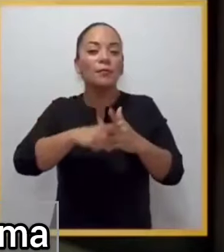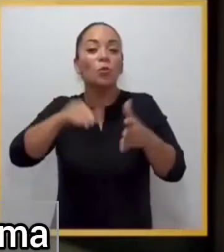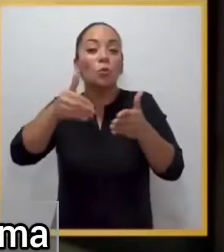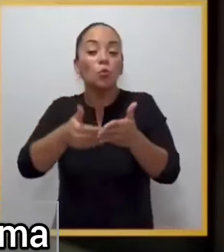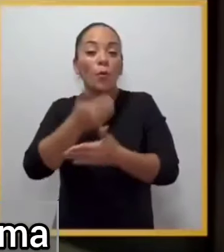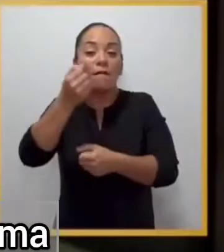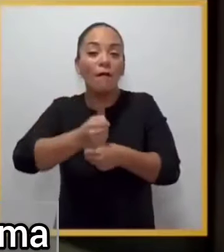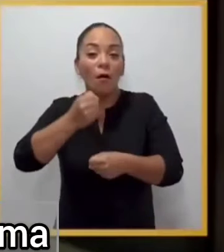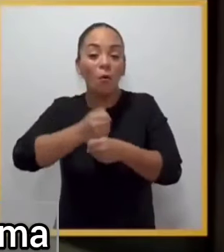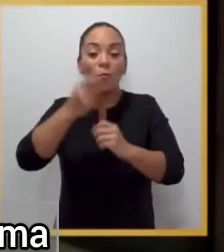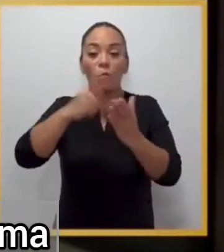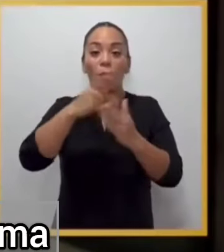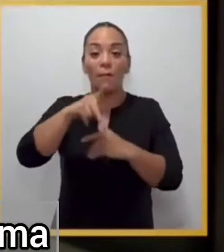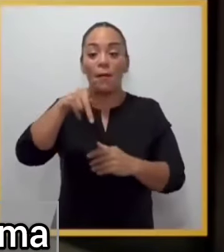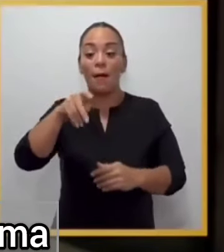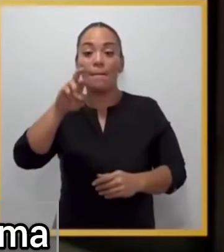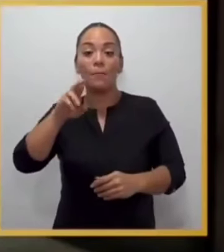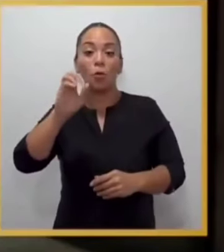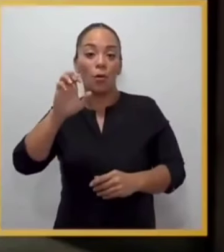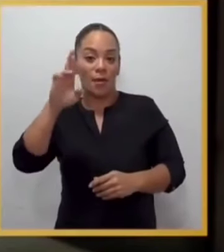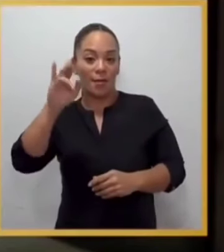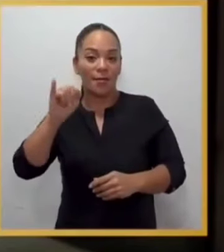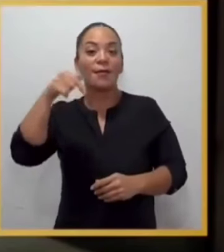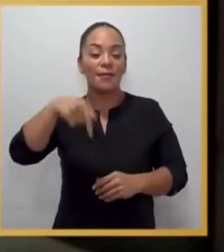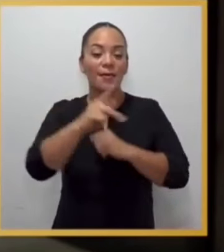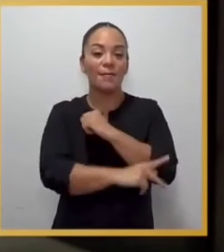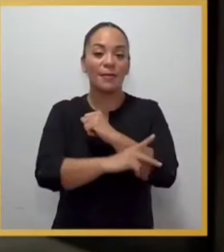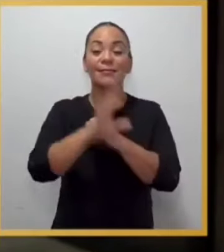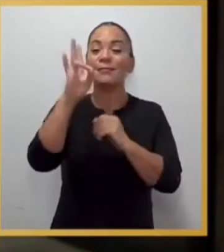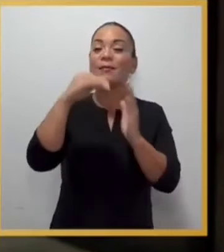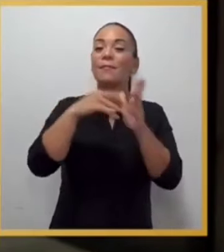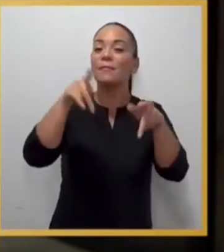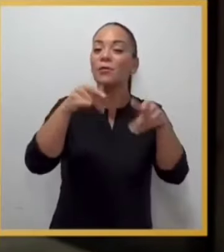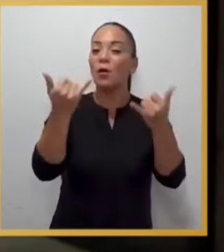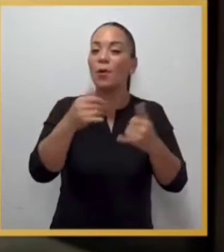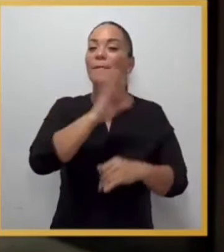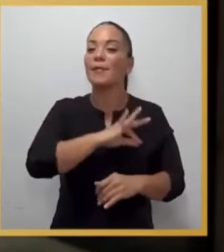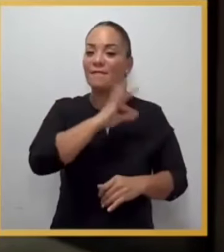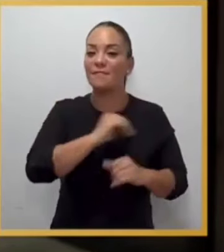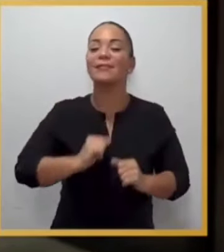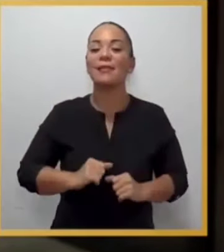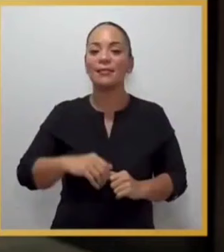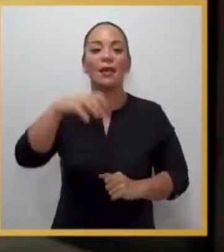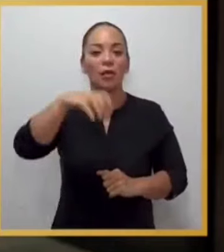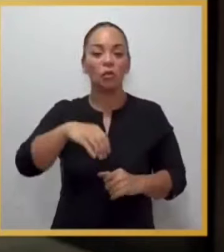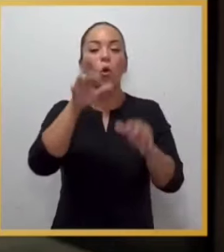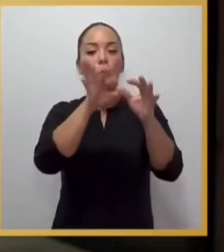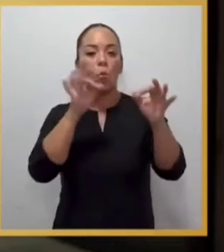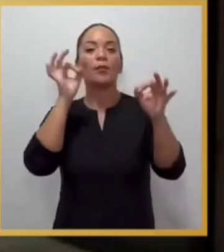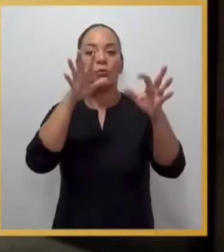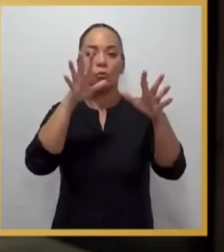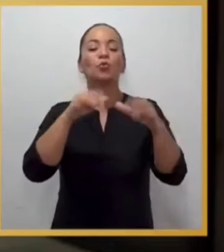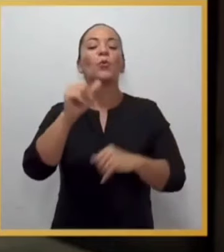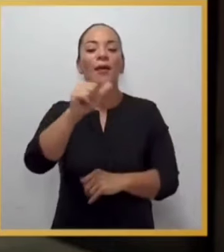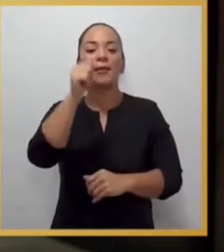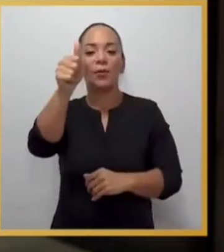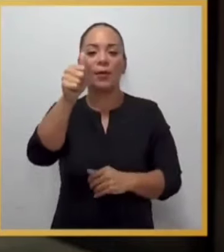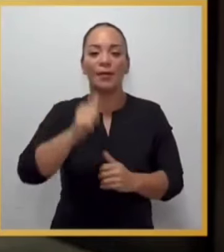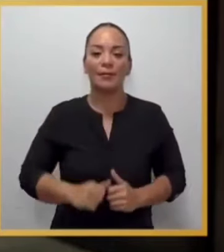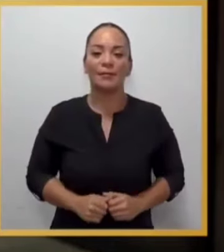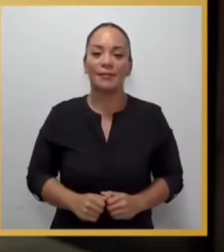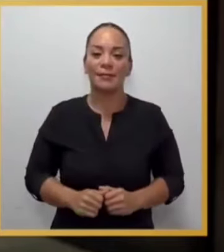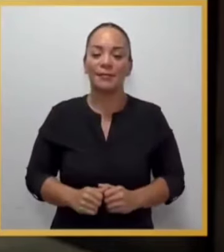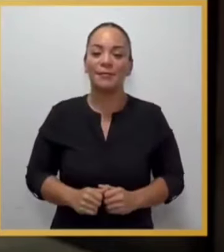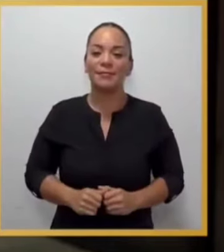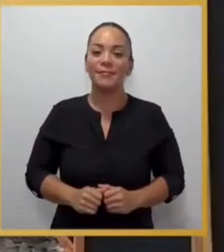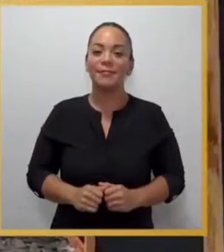Este lunes arrancó una nueva obra del programa Proeri en nuestro país. Siete mil personas se verán beneficiadas en el cantón de Huatuzo, esto